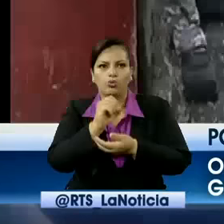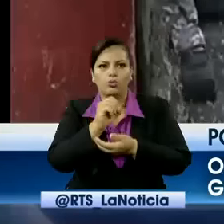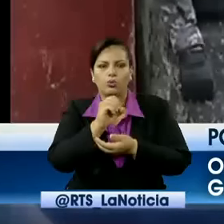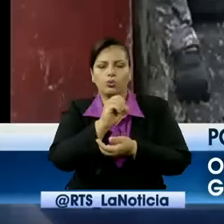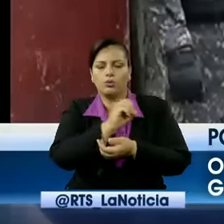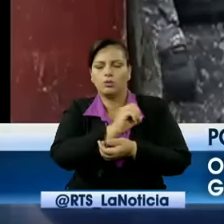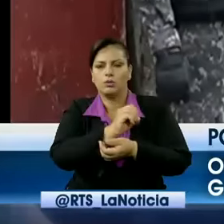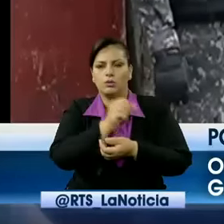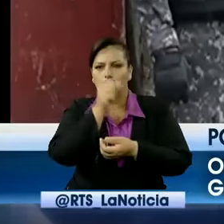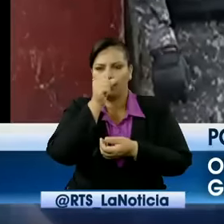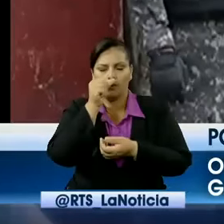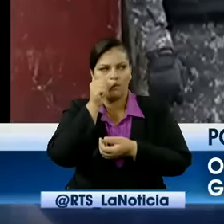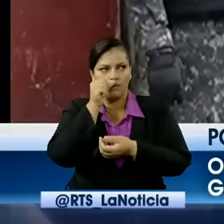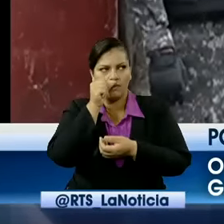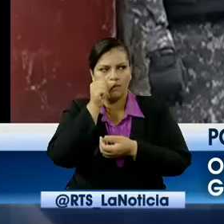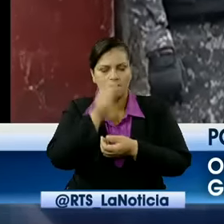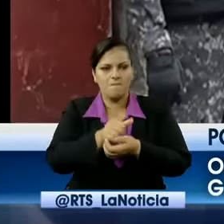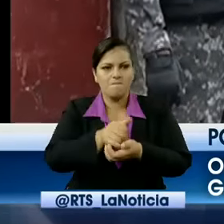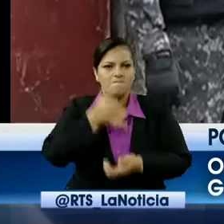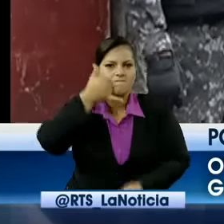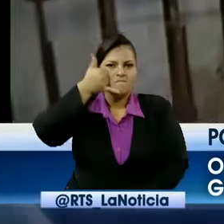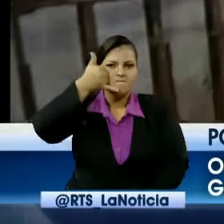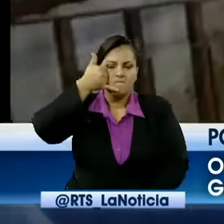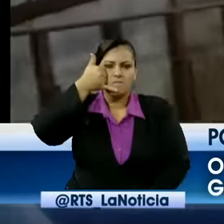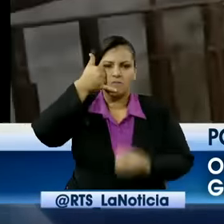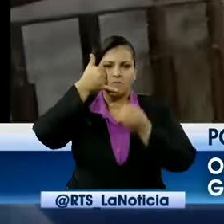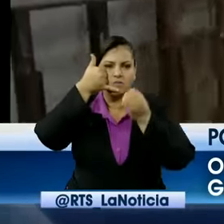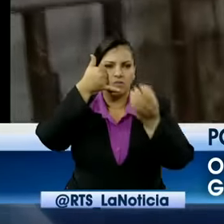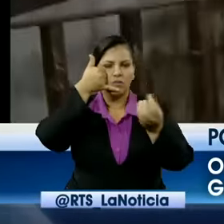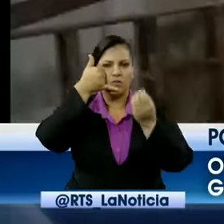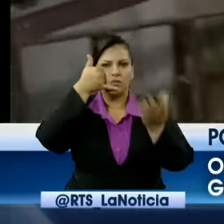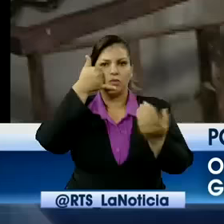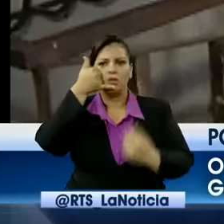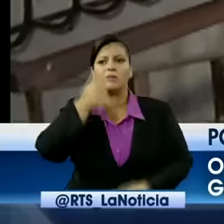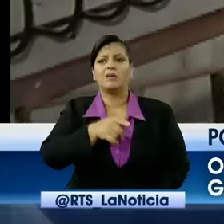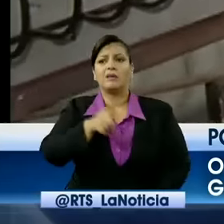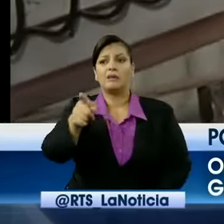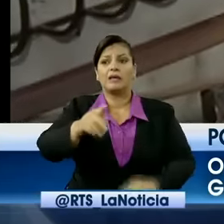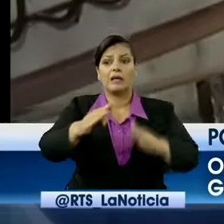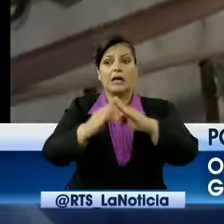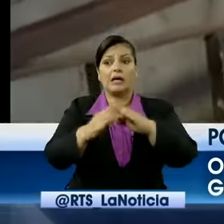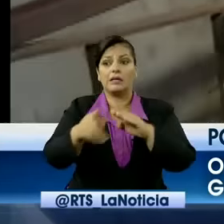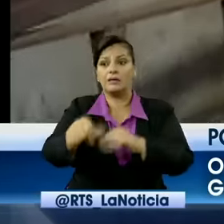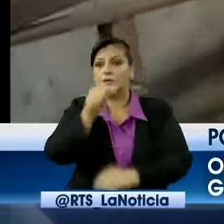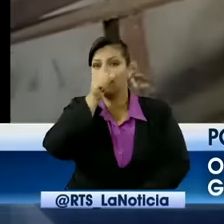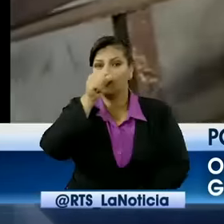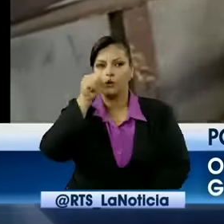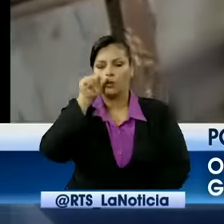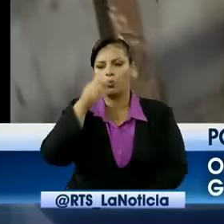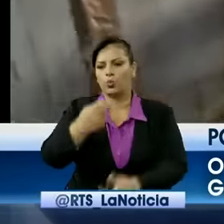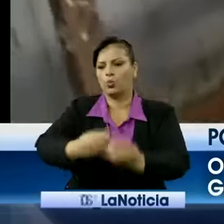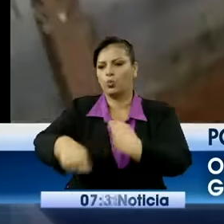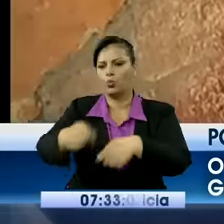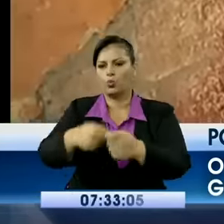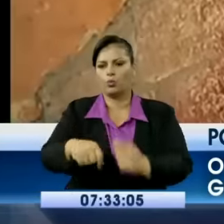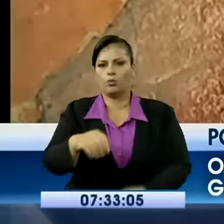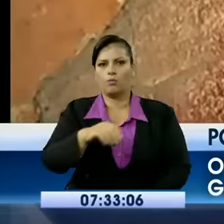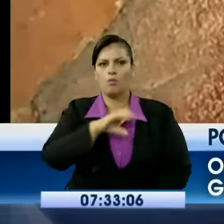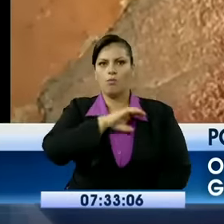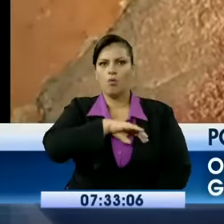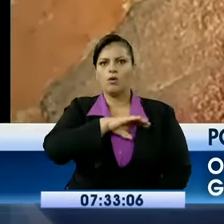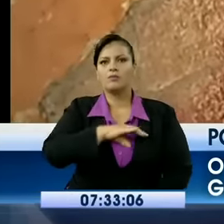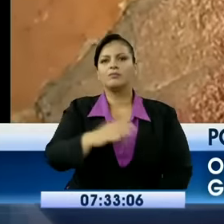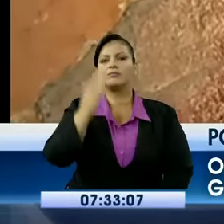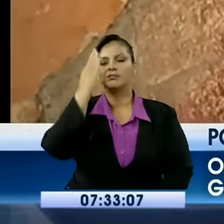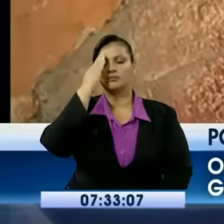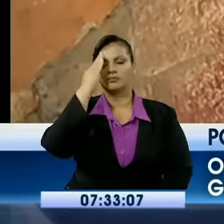hasta un inmueble en donde supuestamente se vende el alcaloide. Los agentes de antinarcóticos y el fiscal de turno